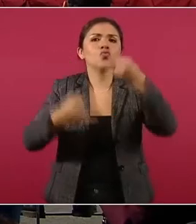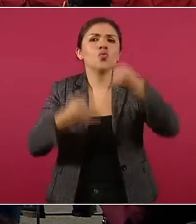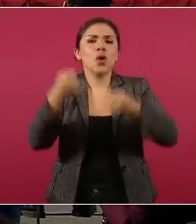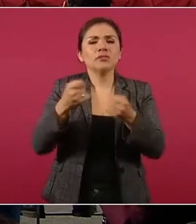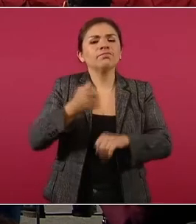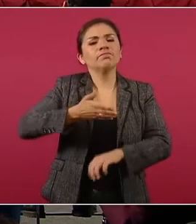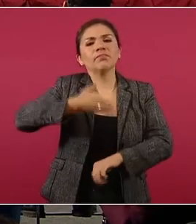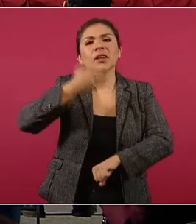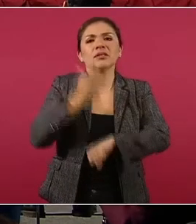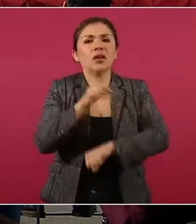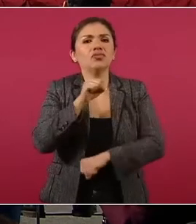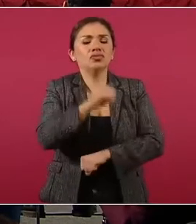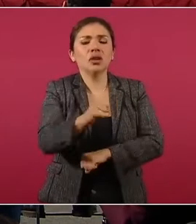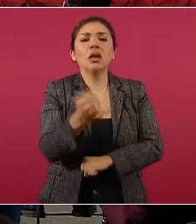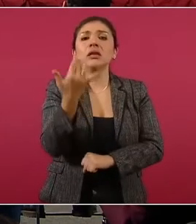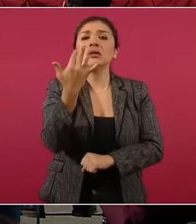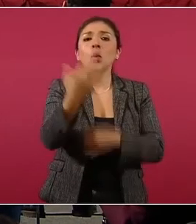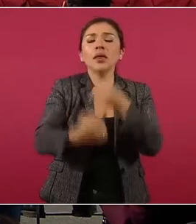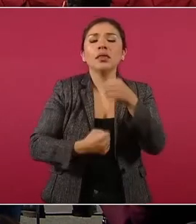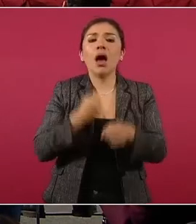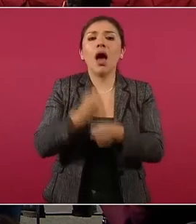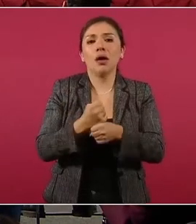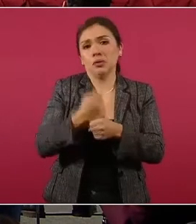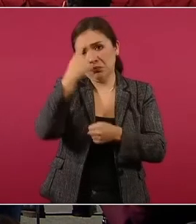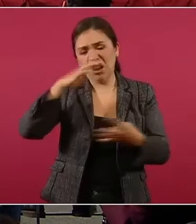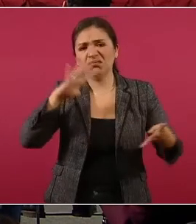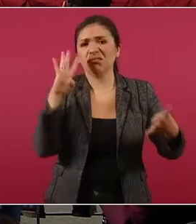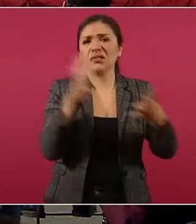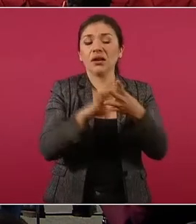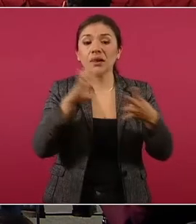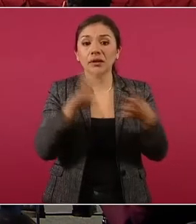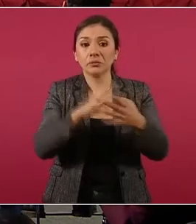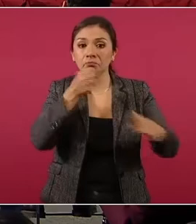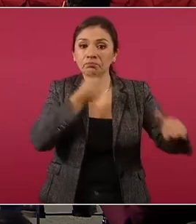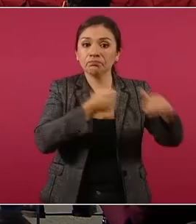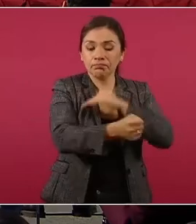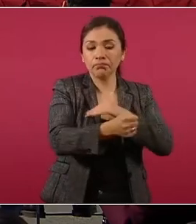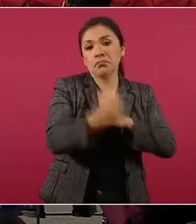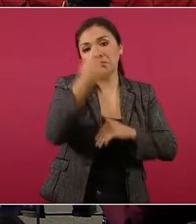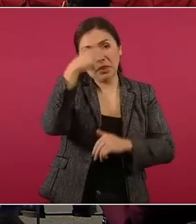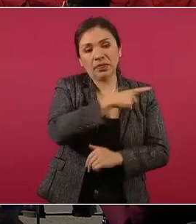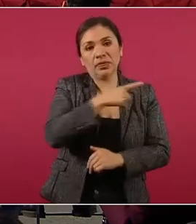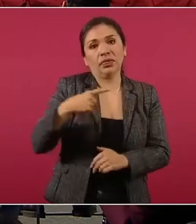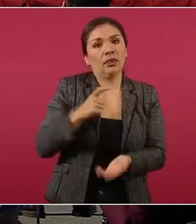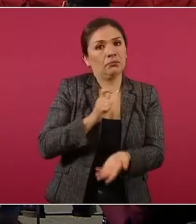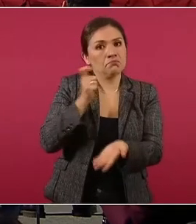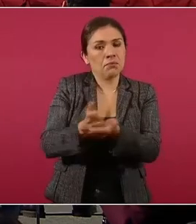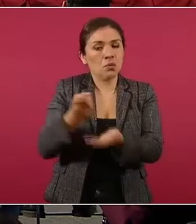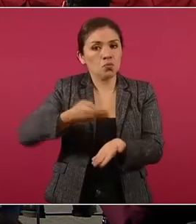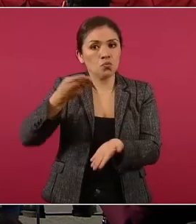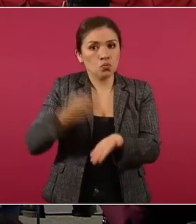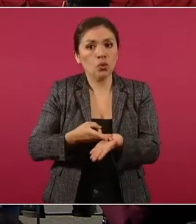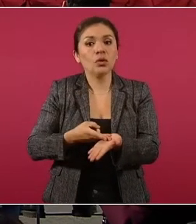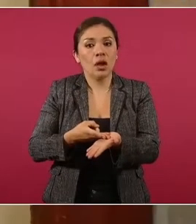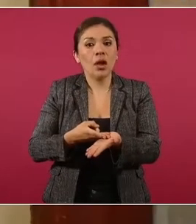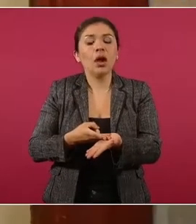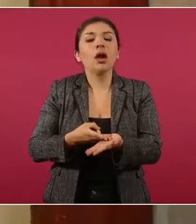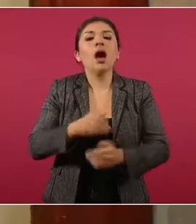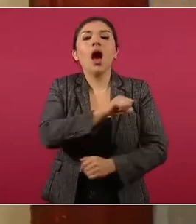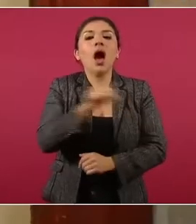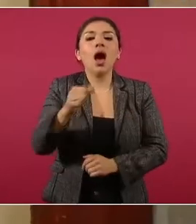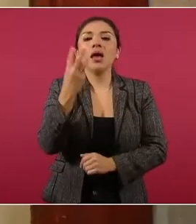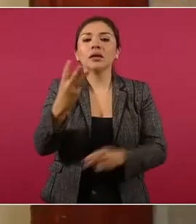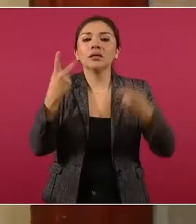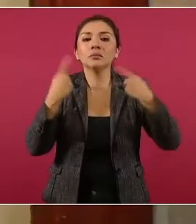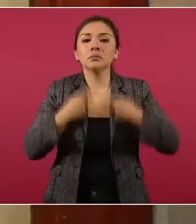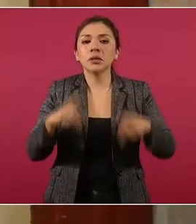condenatoria de 50 años de prisión y reparación del daño en contra de